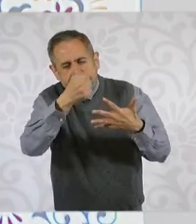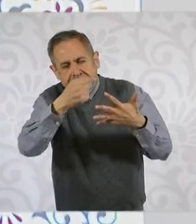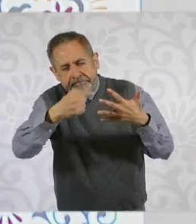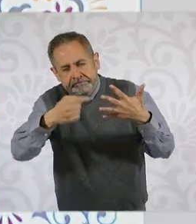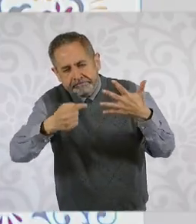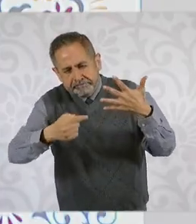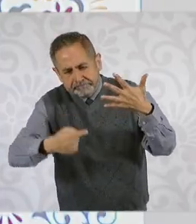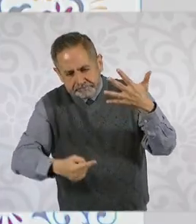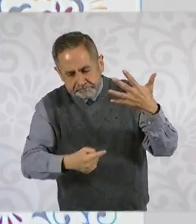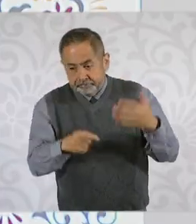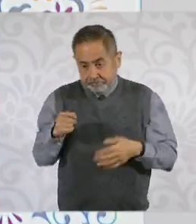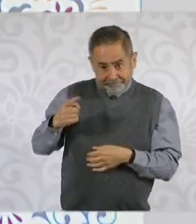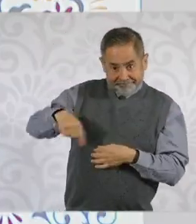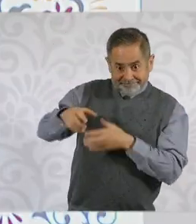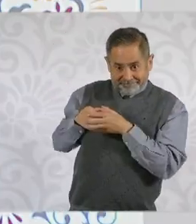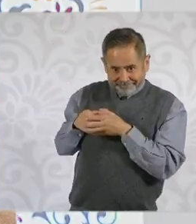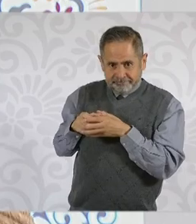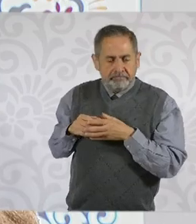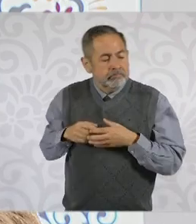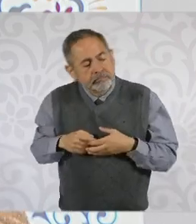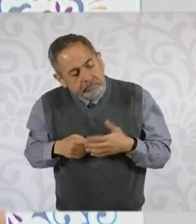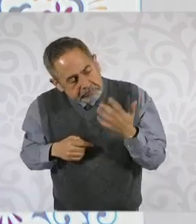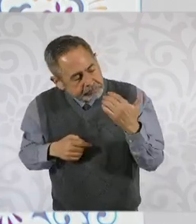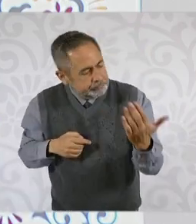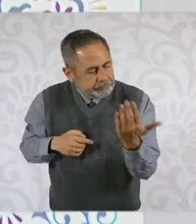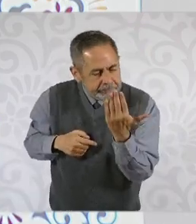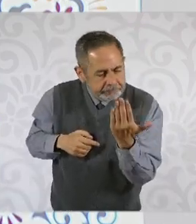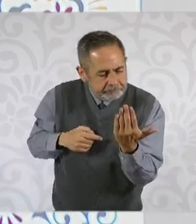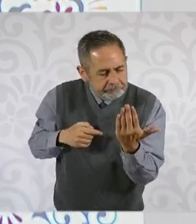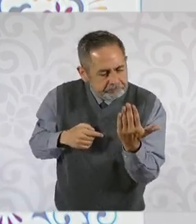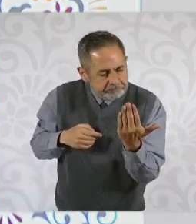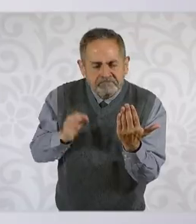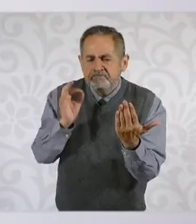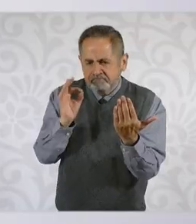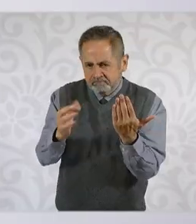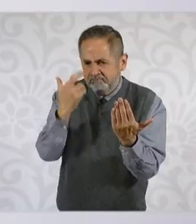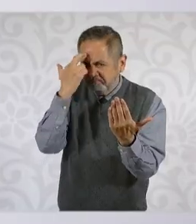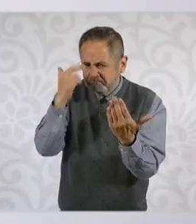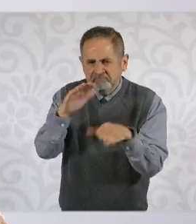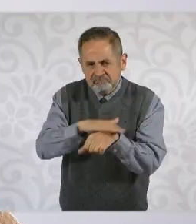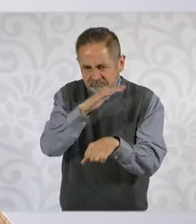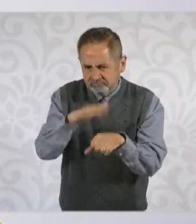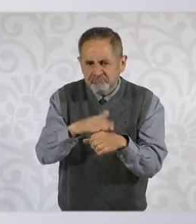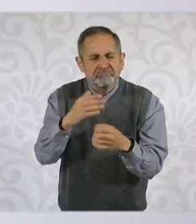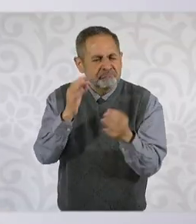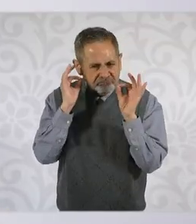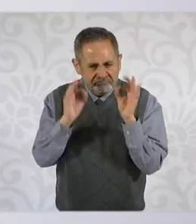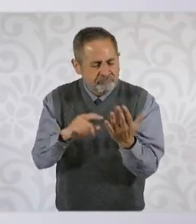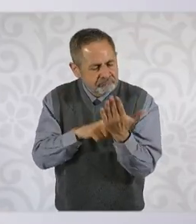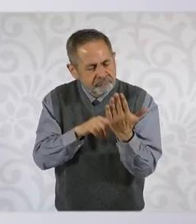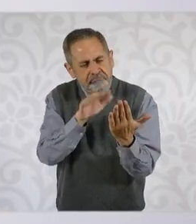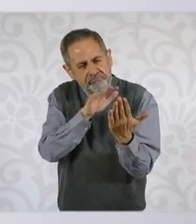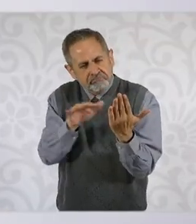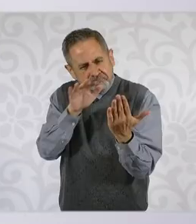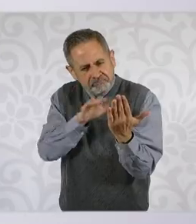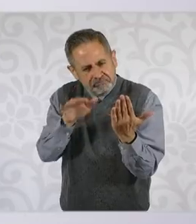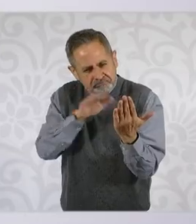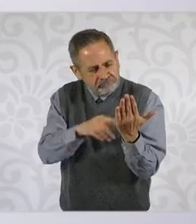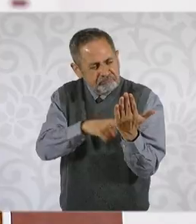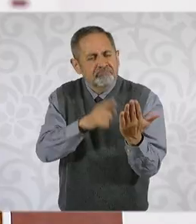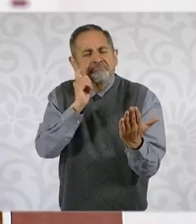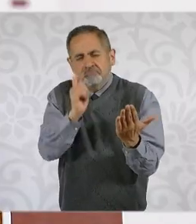vez que es revisado que lo que se está entregando tiene sustento, pues a partir de la lectura, de la